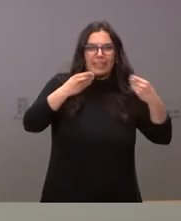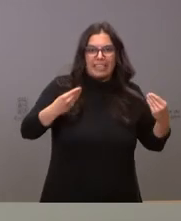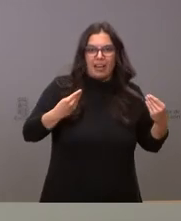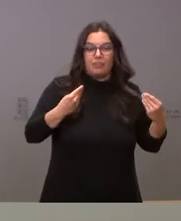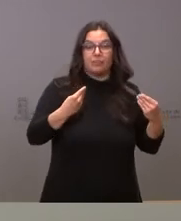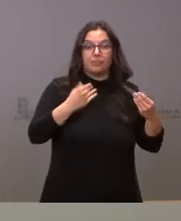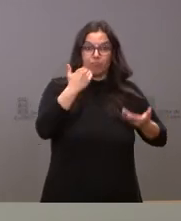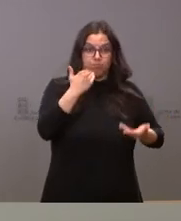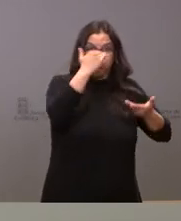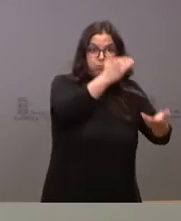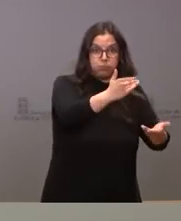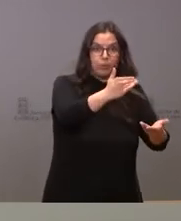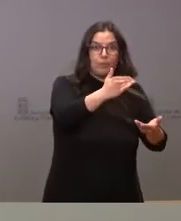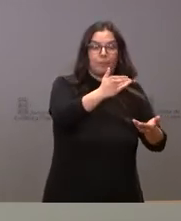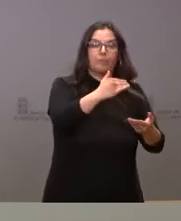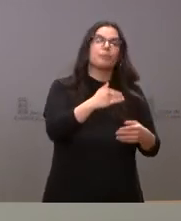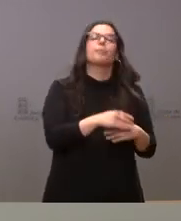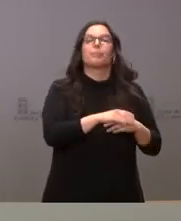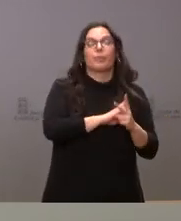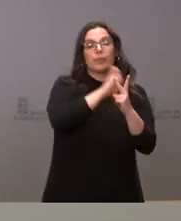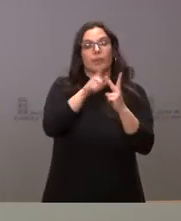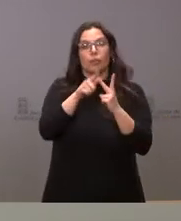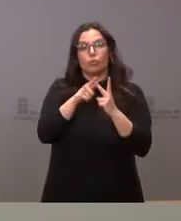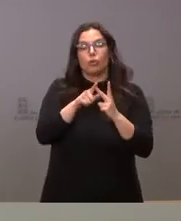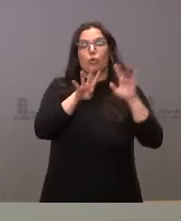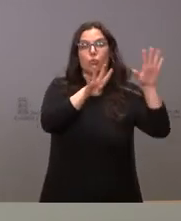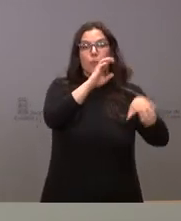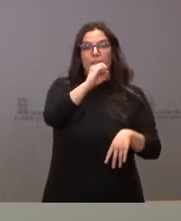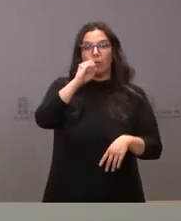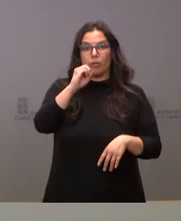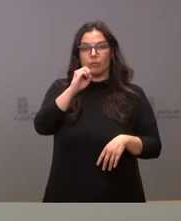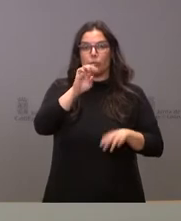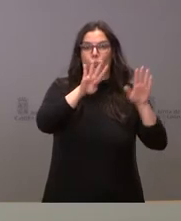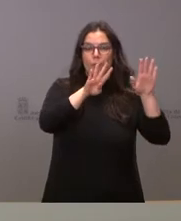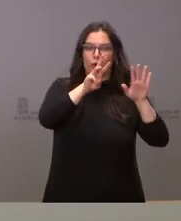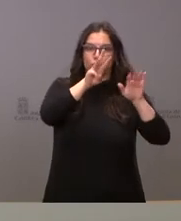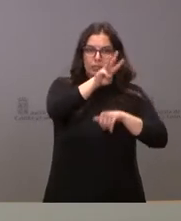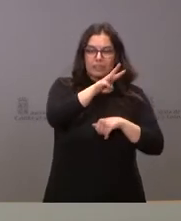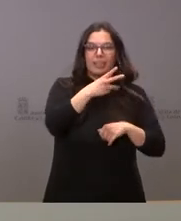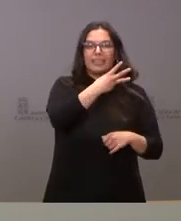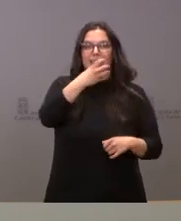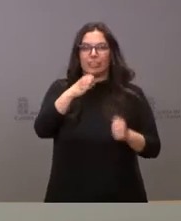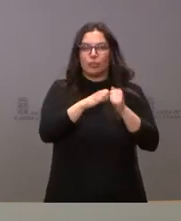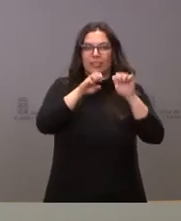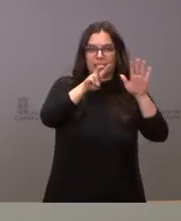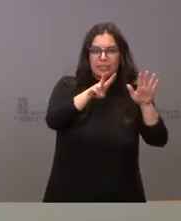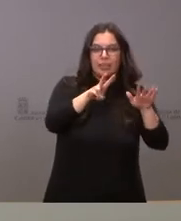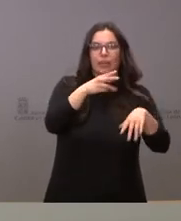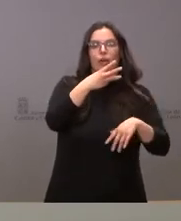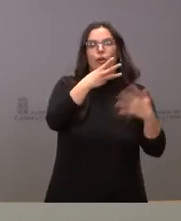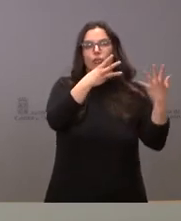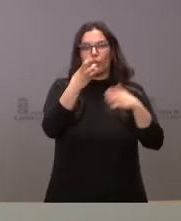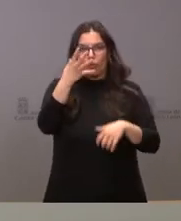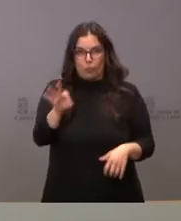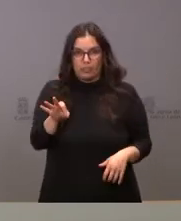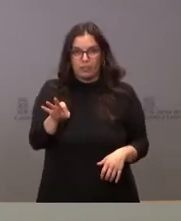se une un teléfono gratuito que es el 983-327-850,